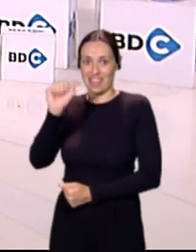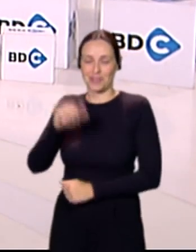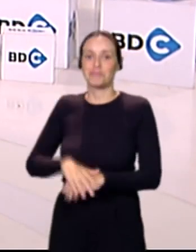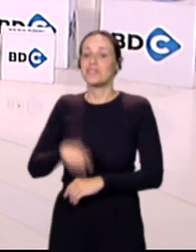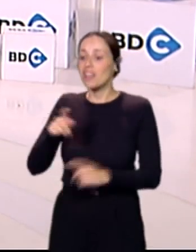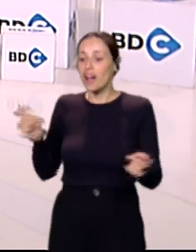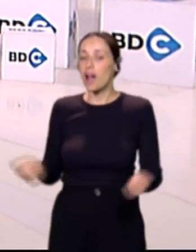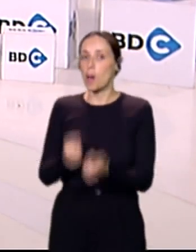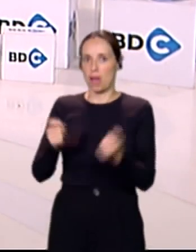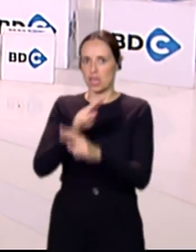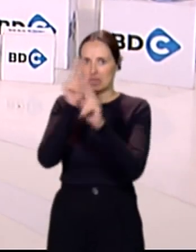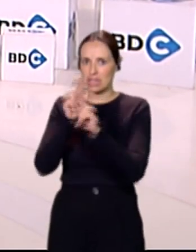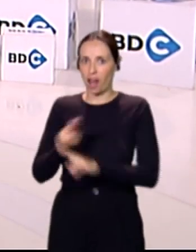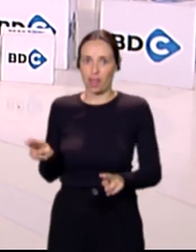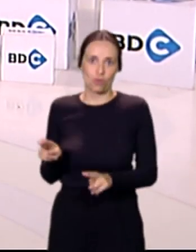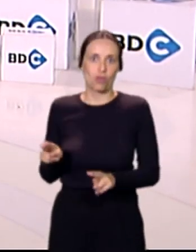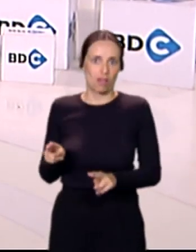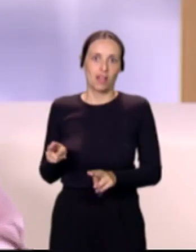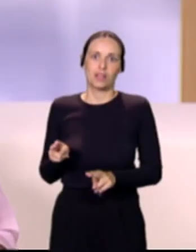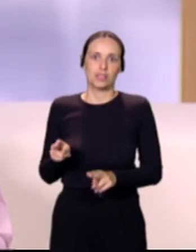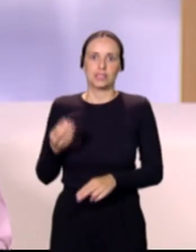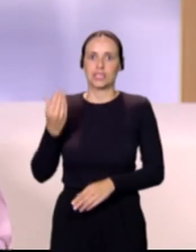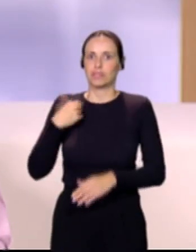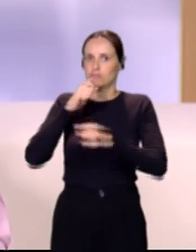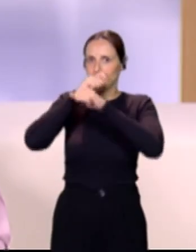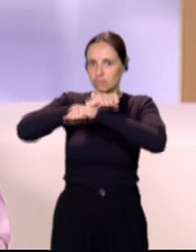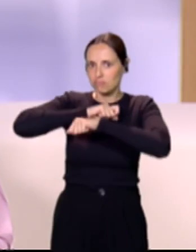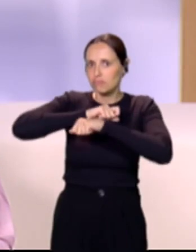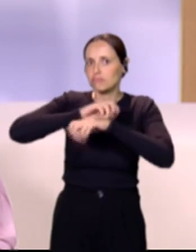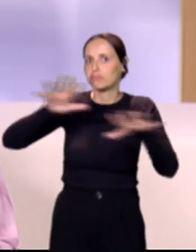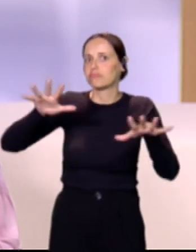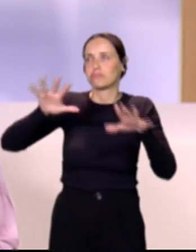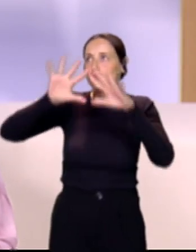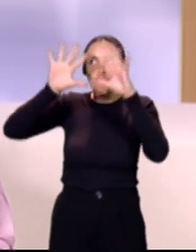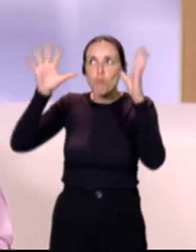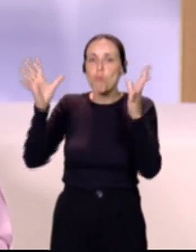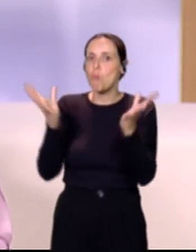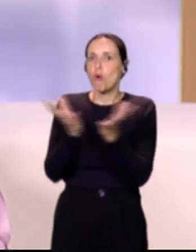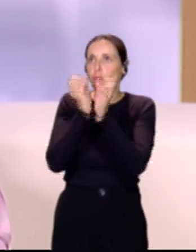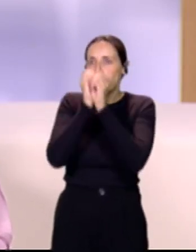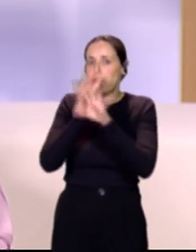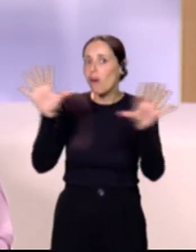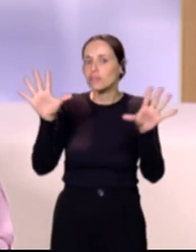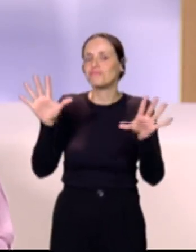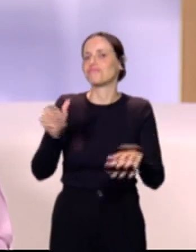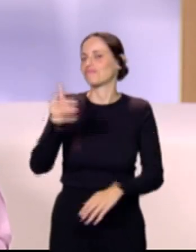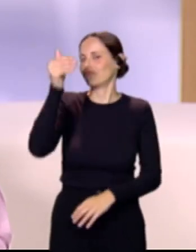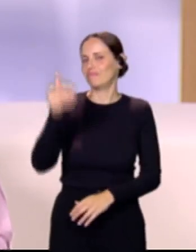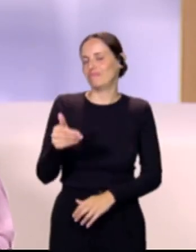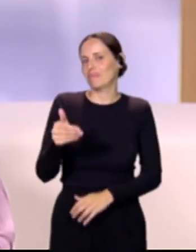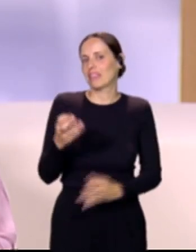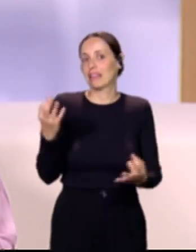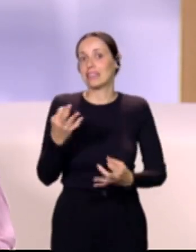campaña internacional que se está divulgando en todo el mundo y lo fundamental es siempre